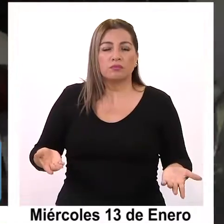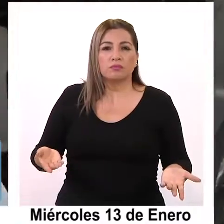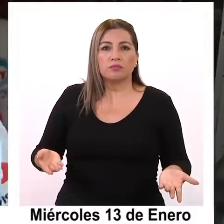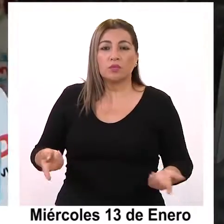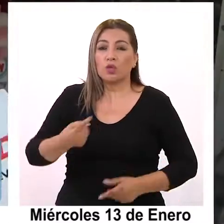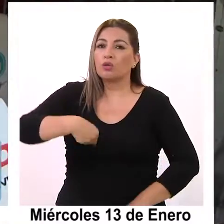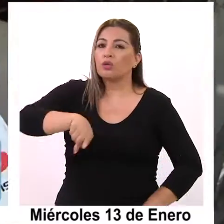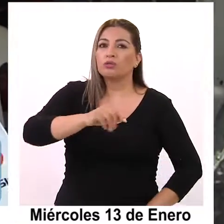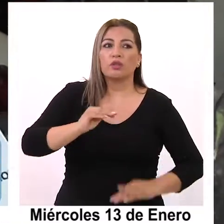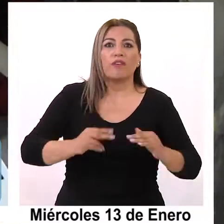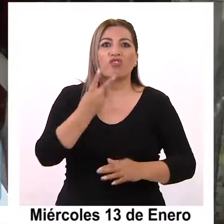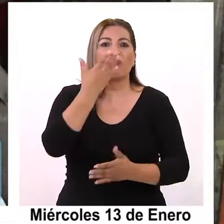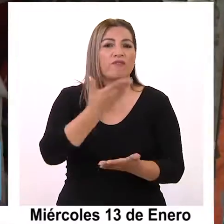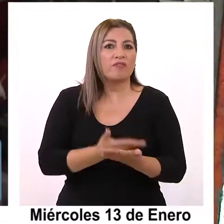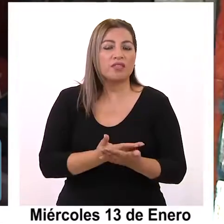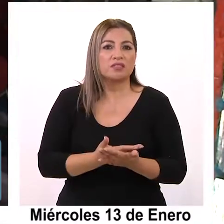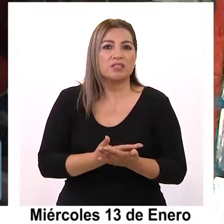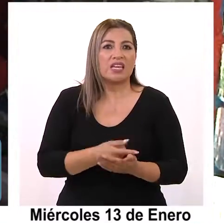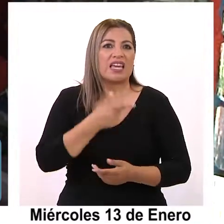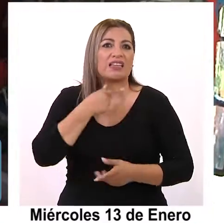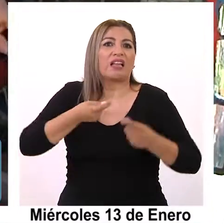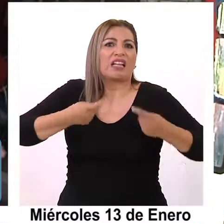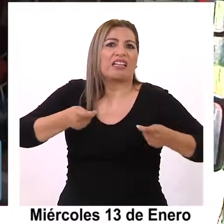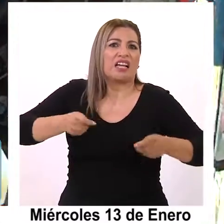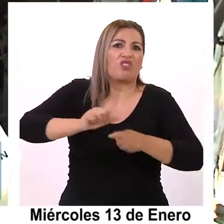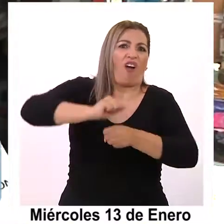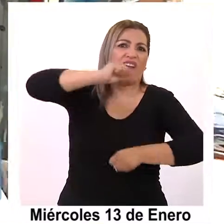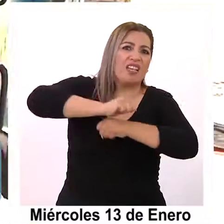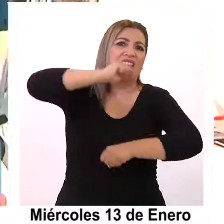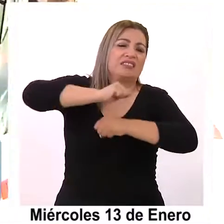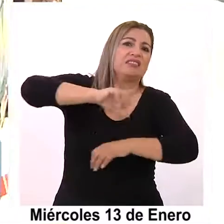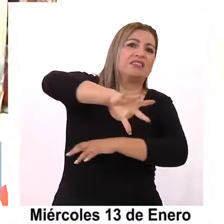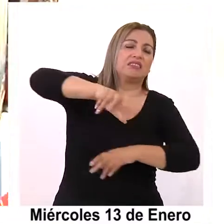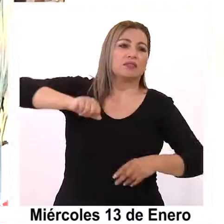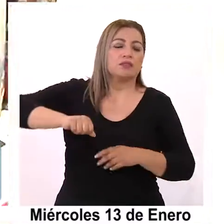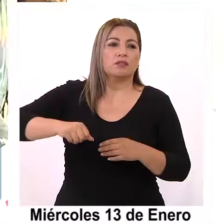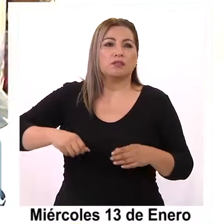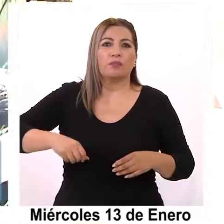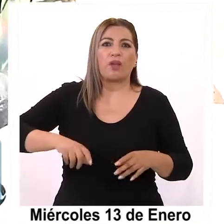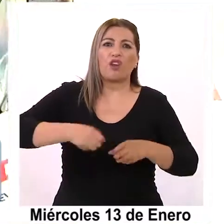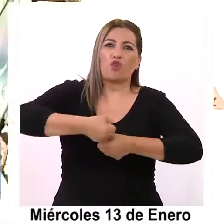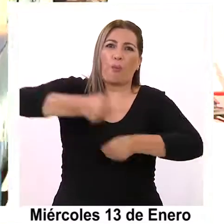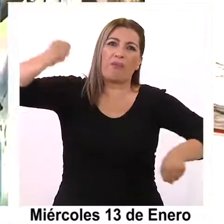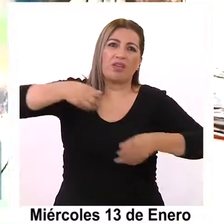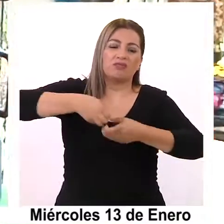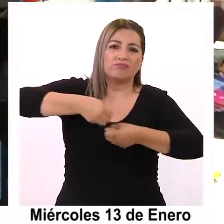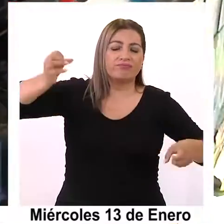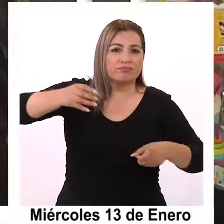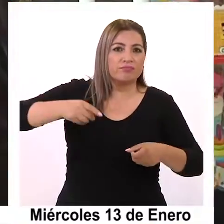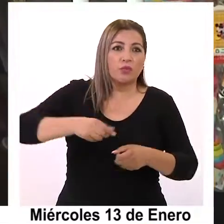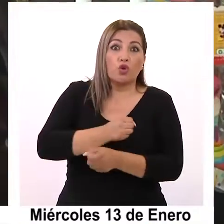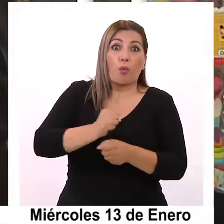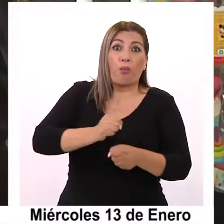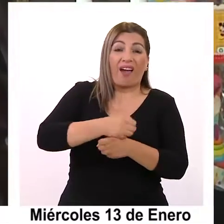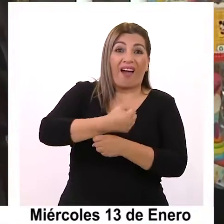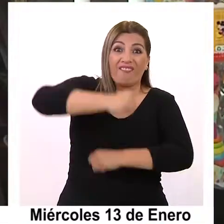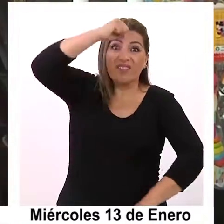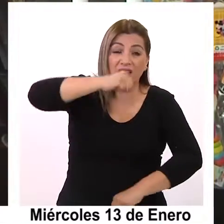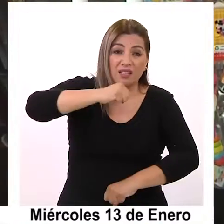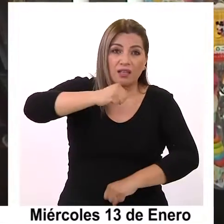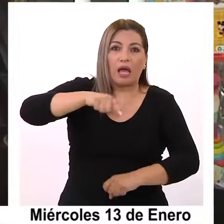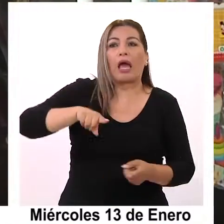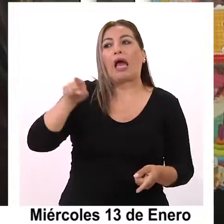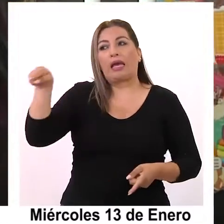nosotros ya dos veces me han intentado robar acá, ¿cierto? Inclusive ahí me rompieron igual y como no pudieron abrir ahí,